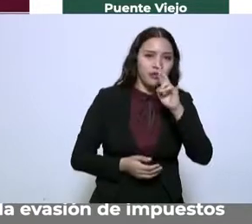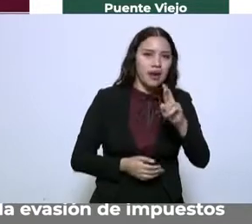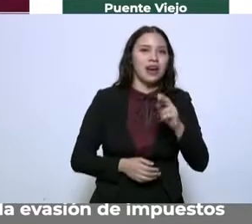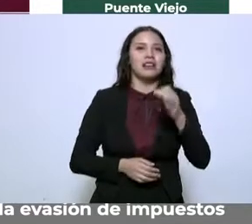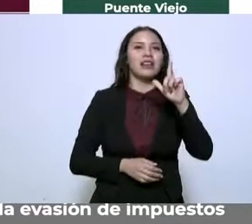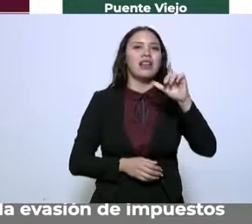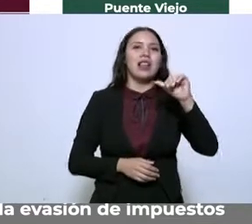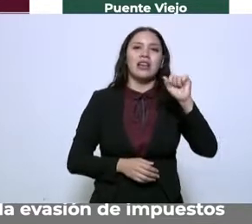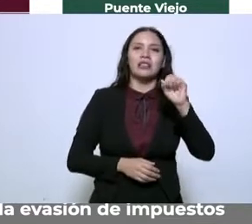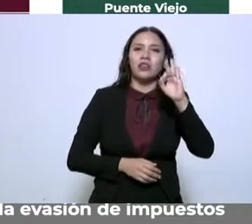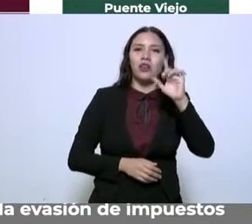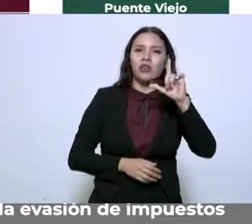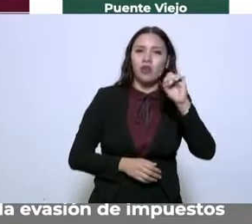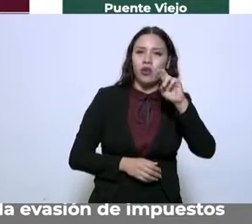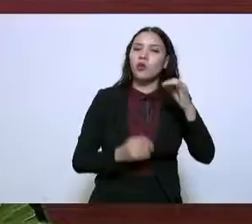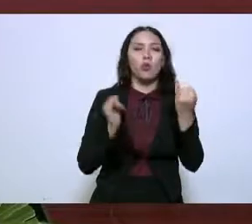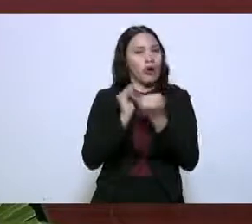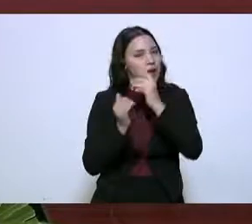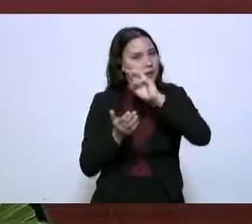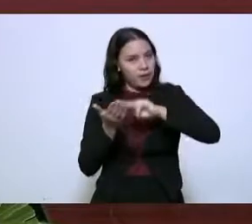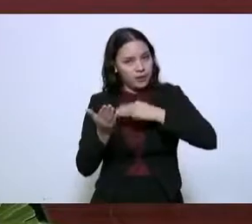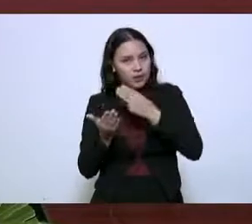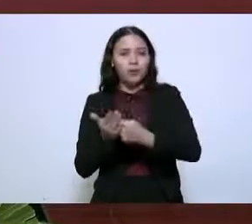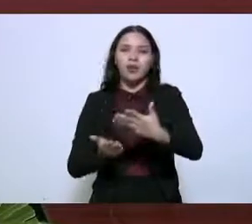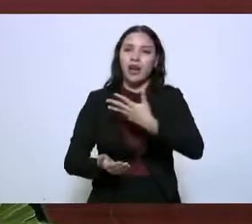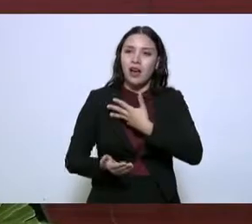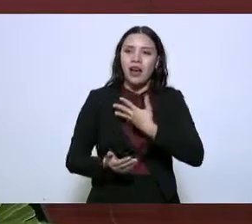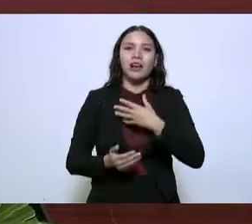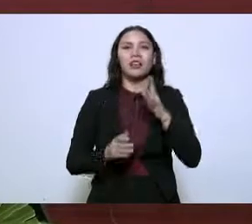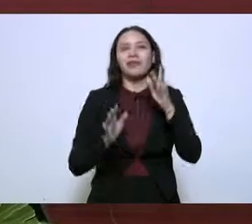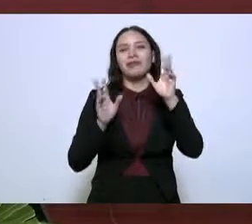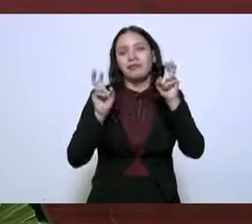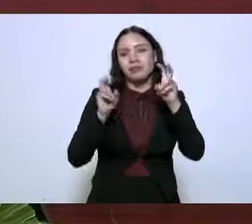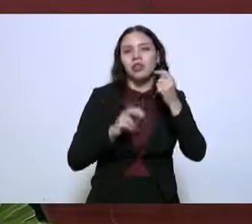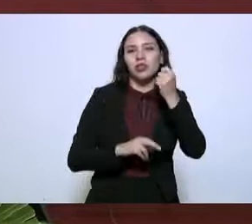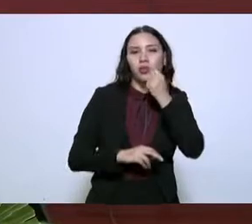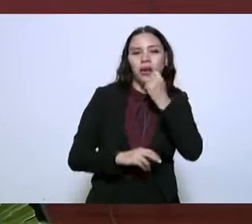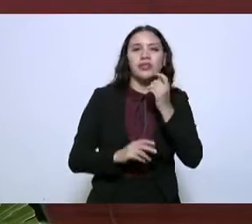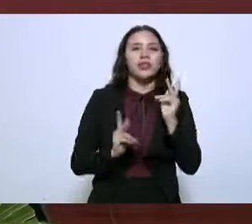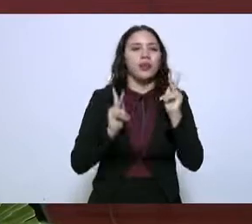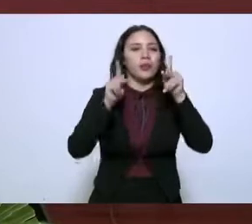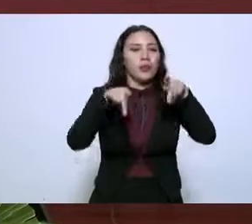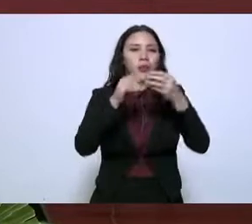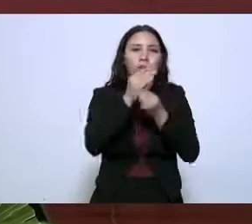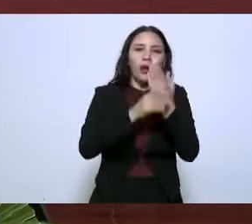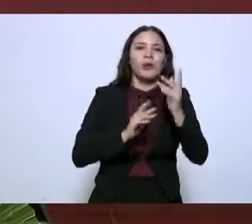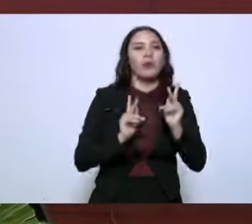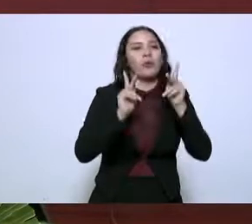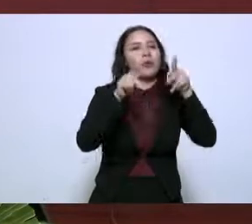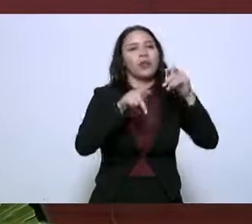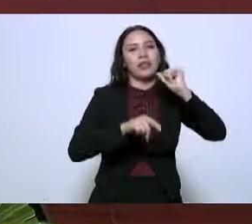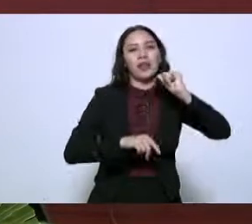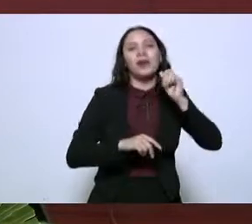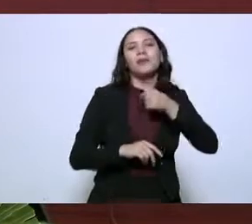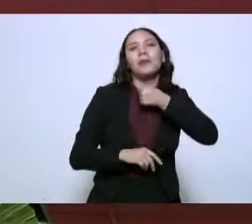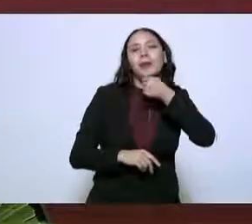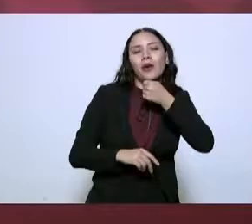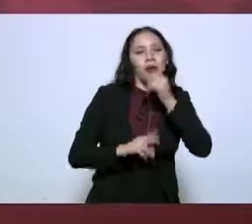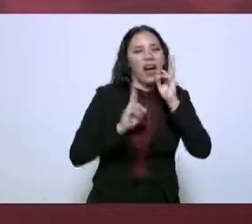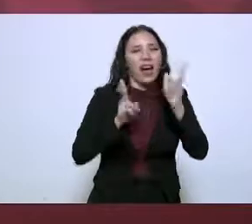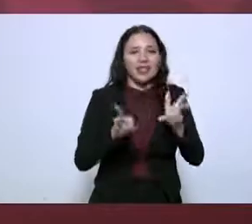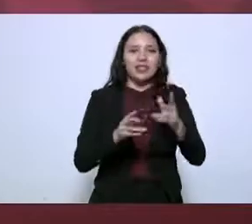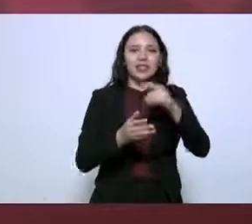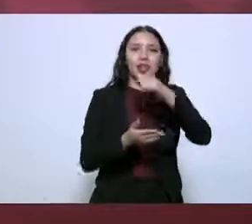Las Flores y en Matamoros, Los Tomates, Los Indios, Puente Nuevo y Puente Viejo. En